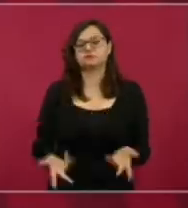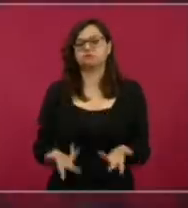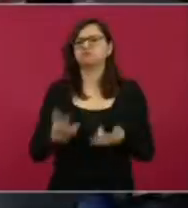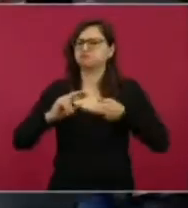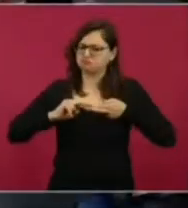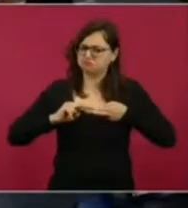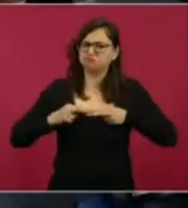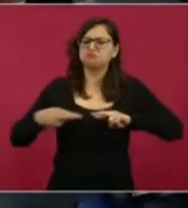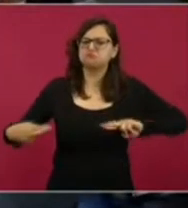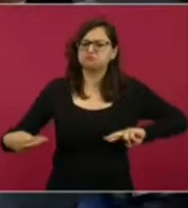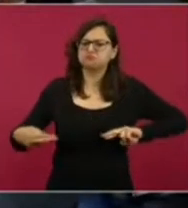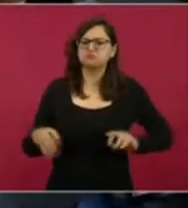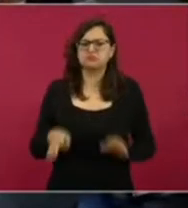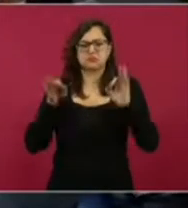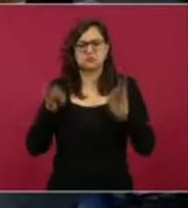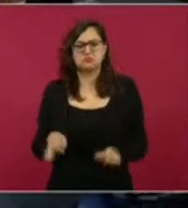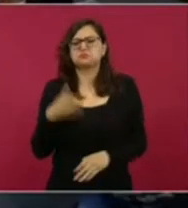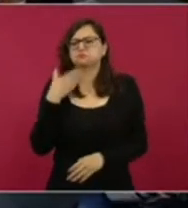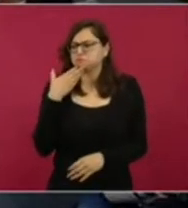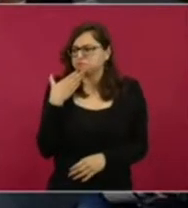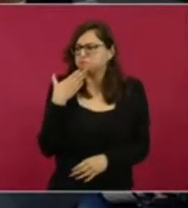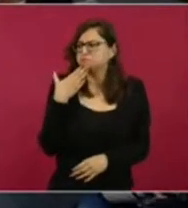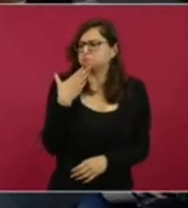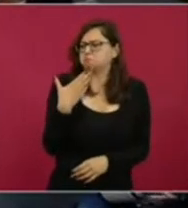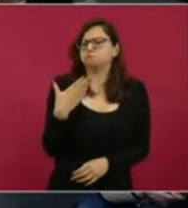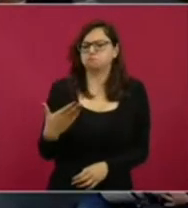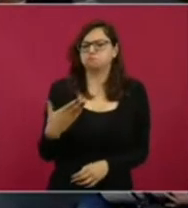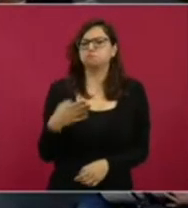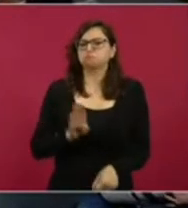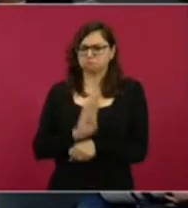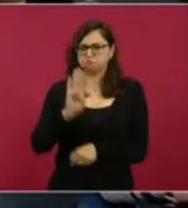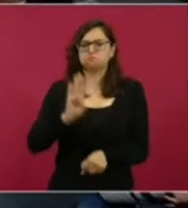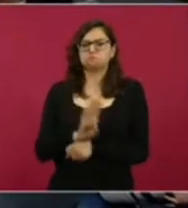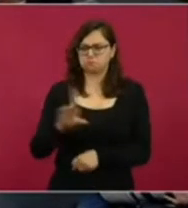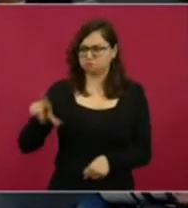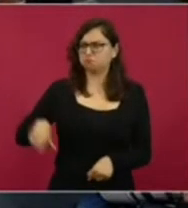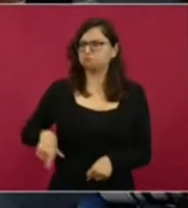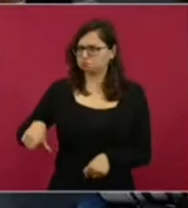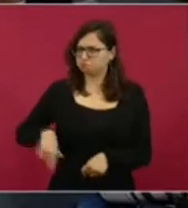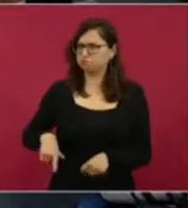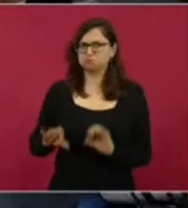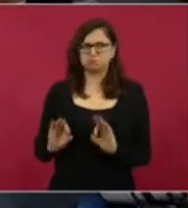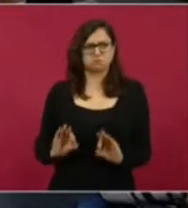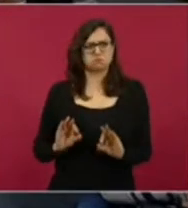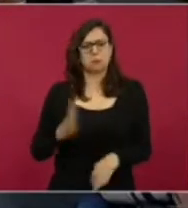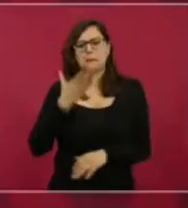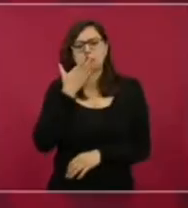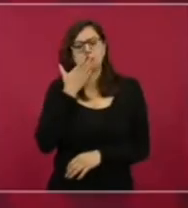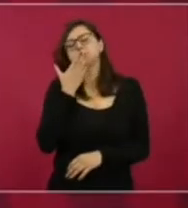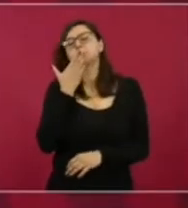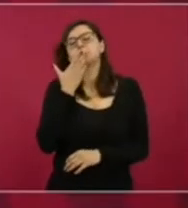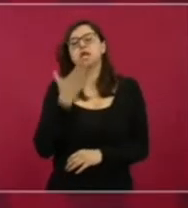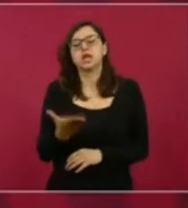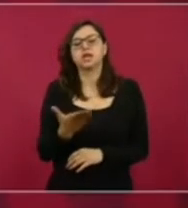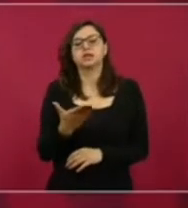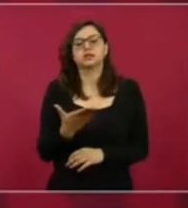buena relación con el gobierno de Brasil, no hemos tenido